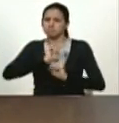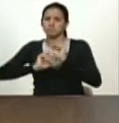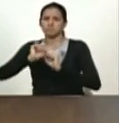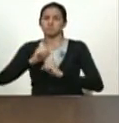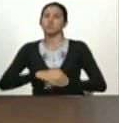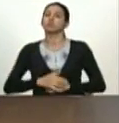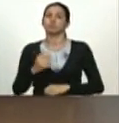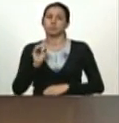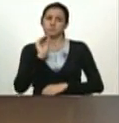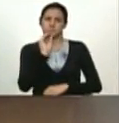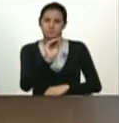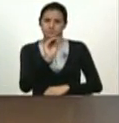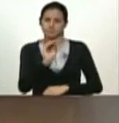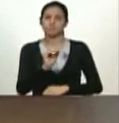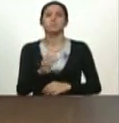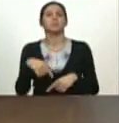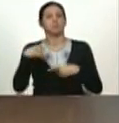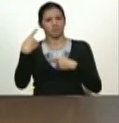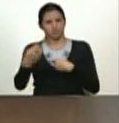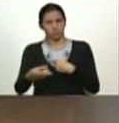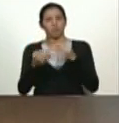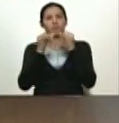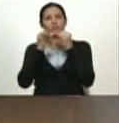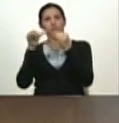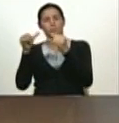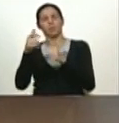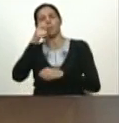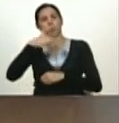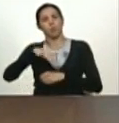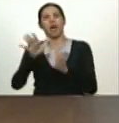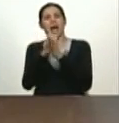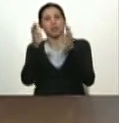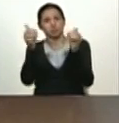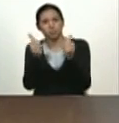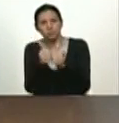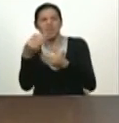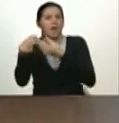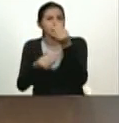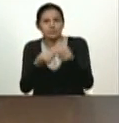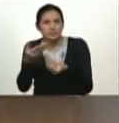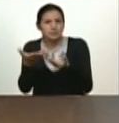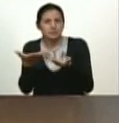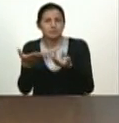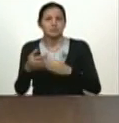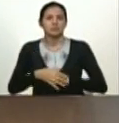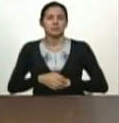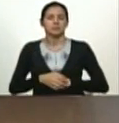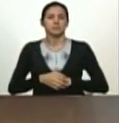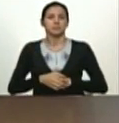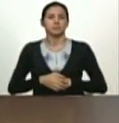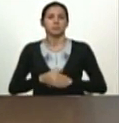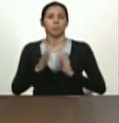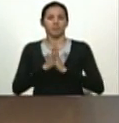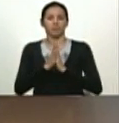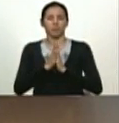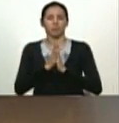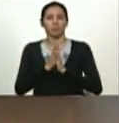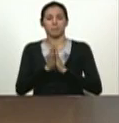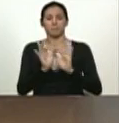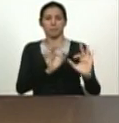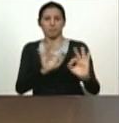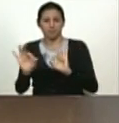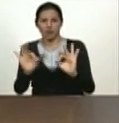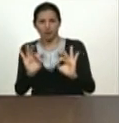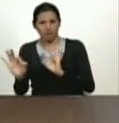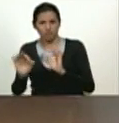ya va a informar al pueblo de Anzuategui los pasos que se han dado y le pedí que hiciera todos los pasos legales